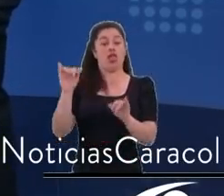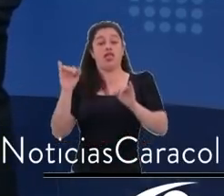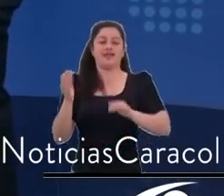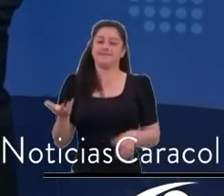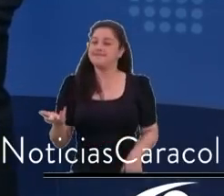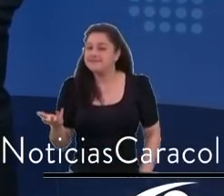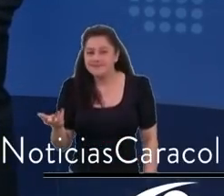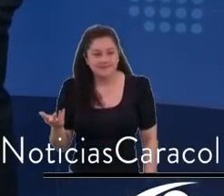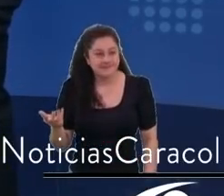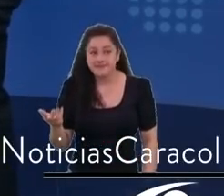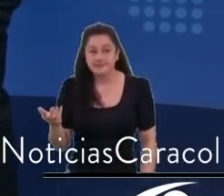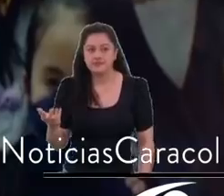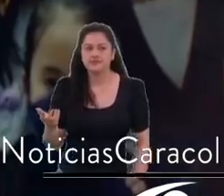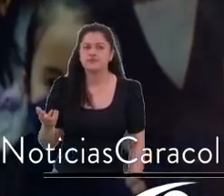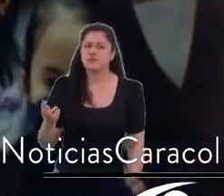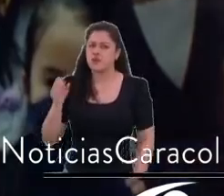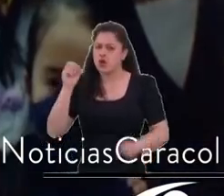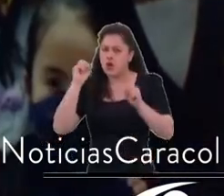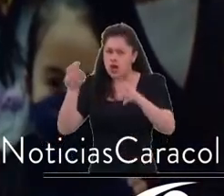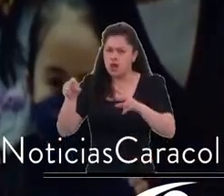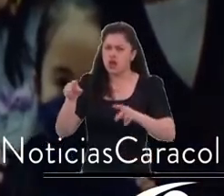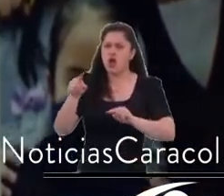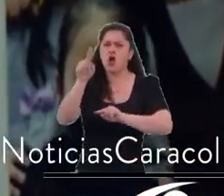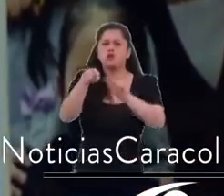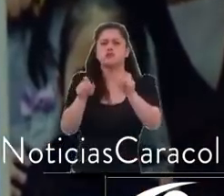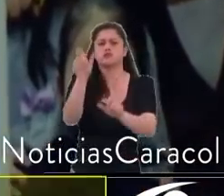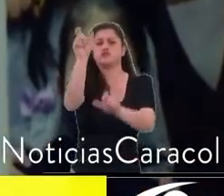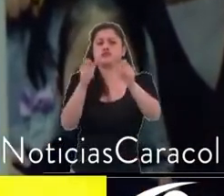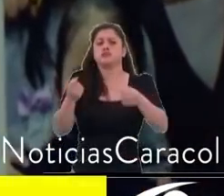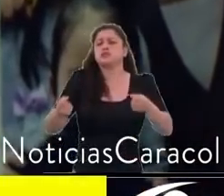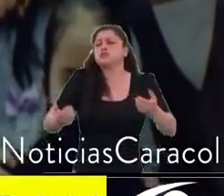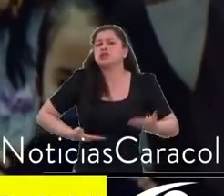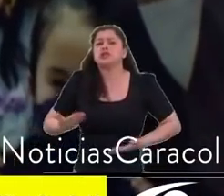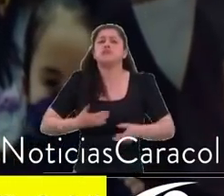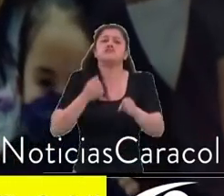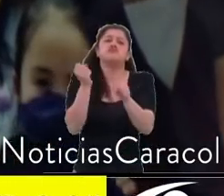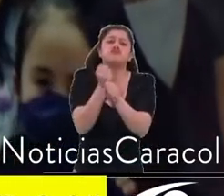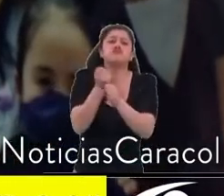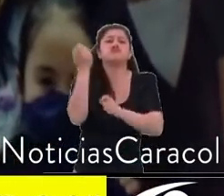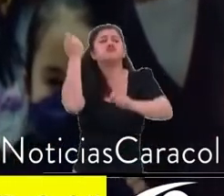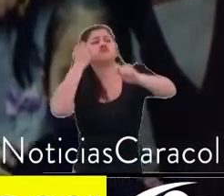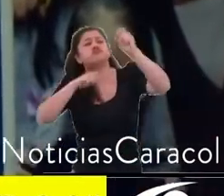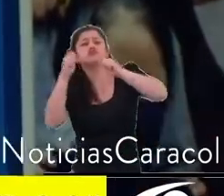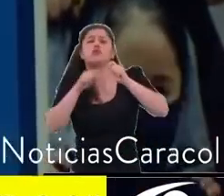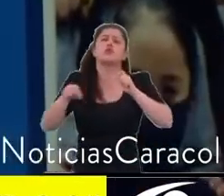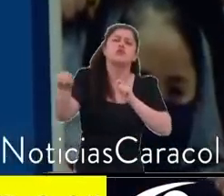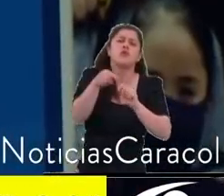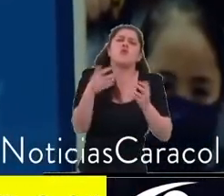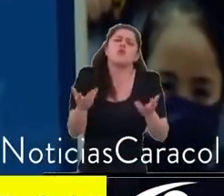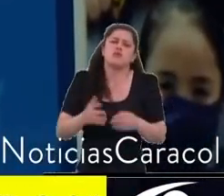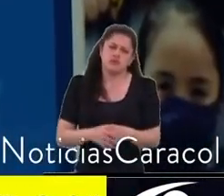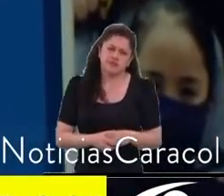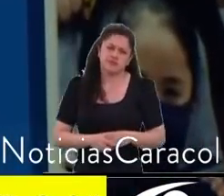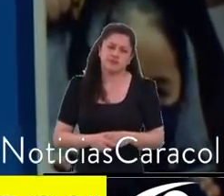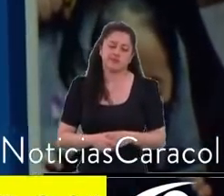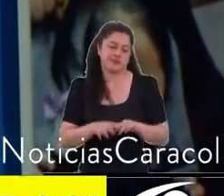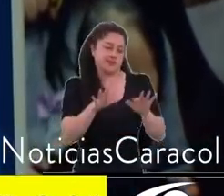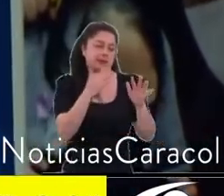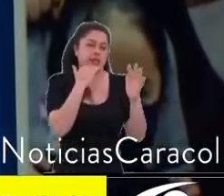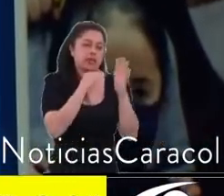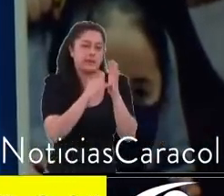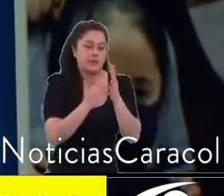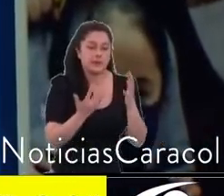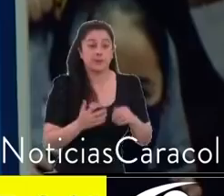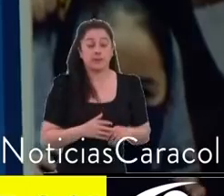esta ciudad ha pasado que por no tener un POT, muchos microempresarios, señor que hable, una microempresita tiene una fábrica, genera